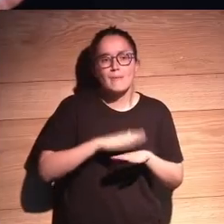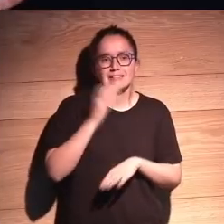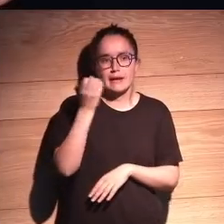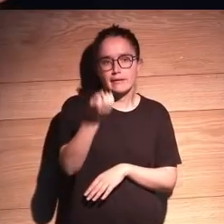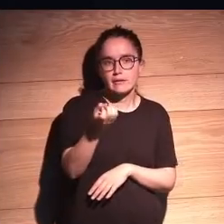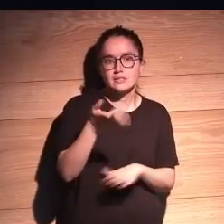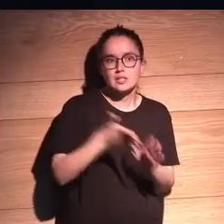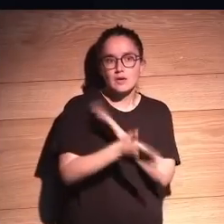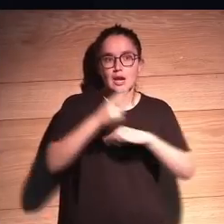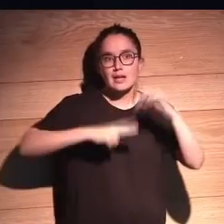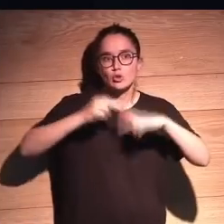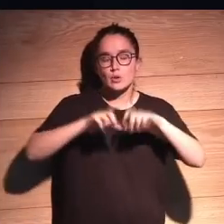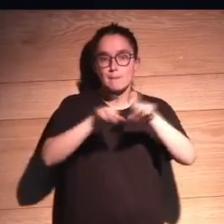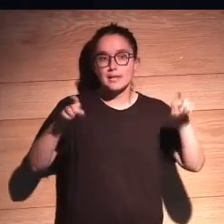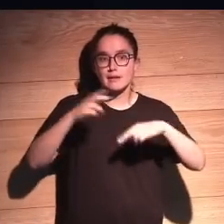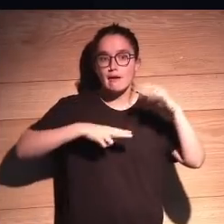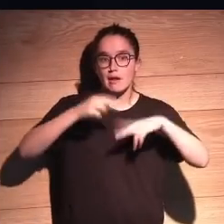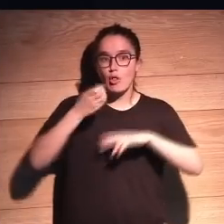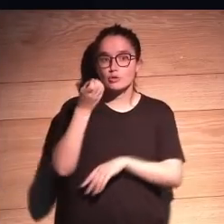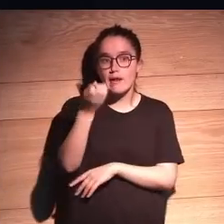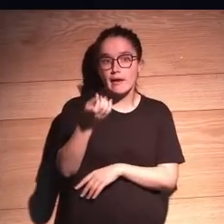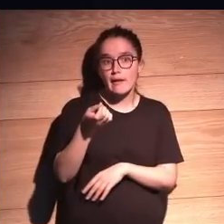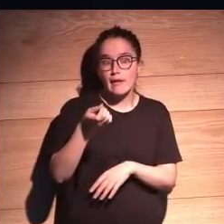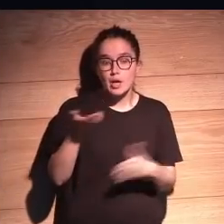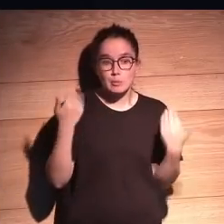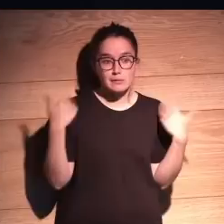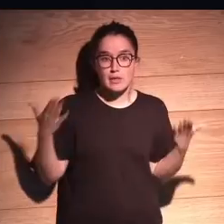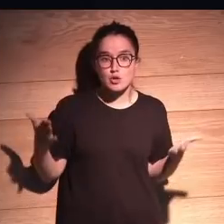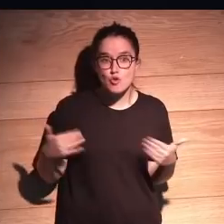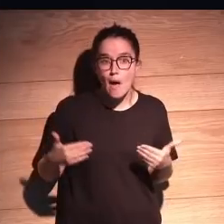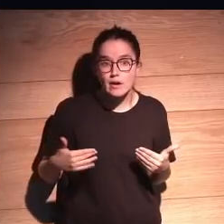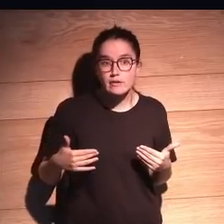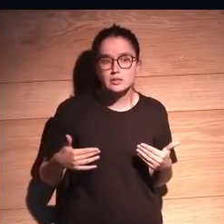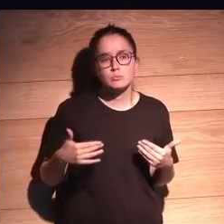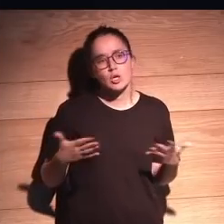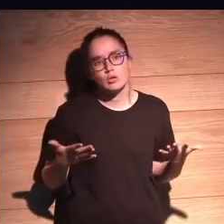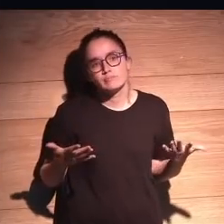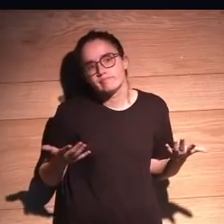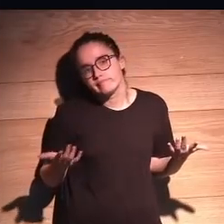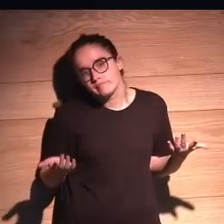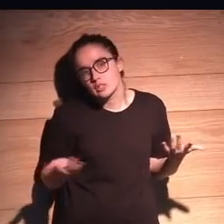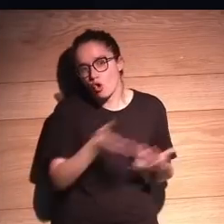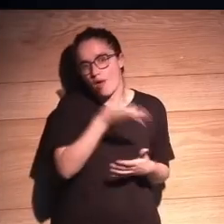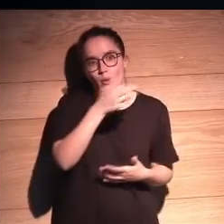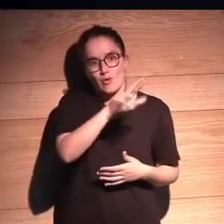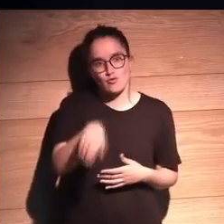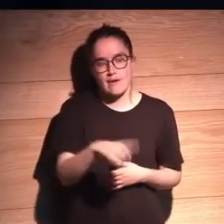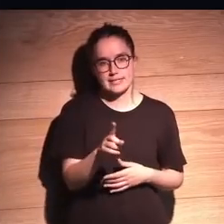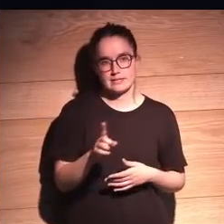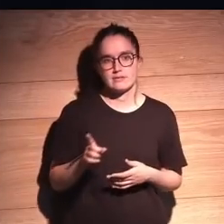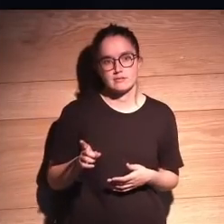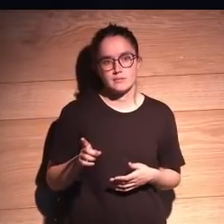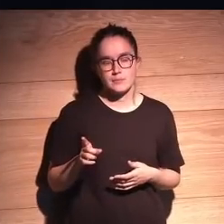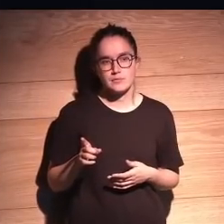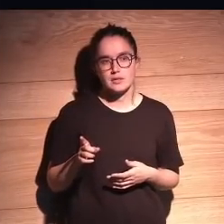lo tanto la empresa que lo ha construido no tiene ninguna responsabilidad. Eso no parece correcto, ¿no? Parece